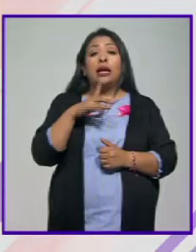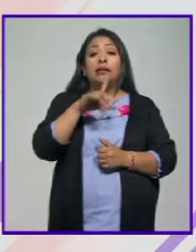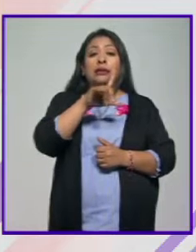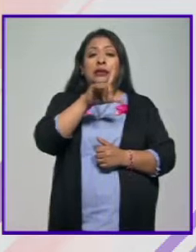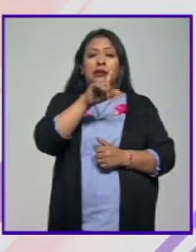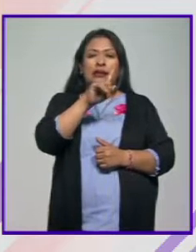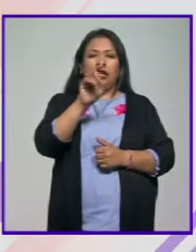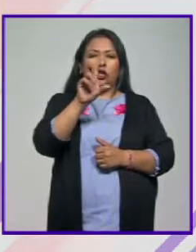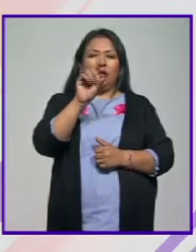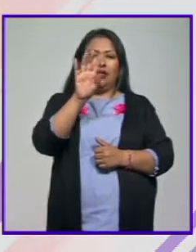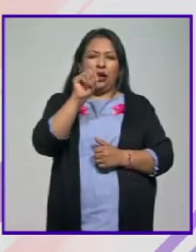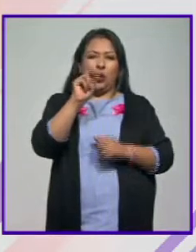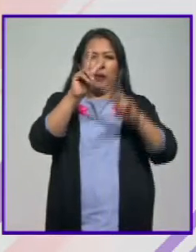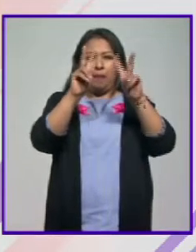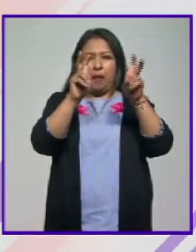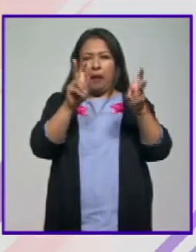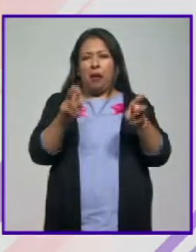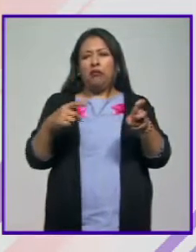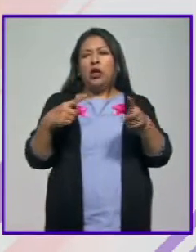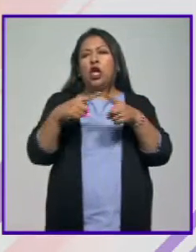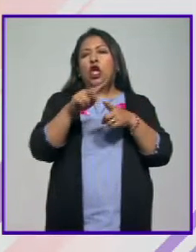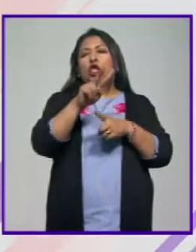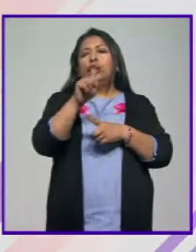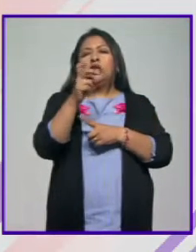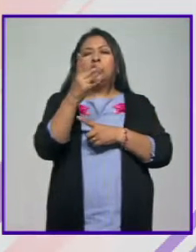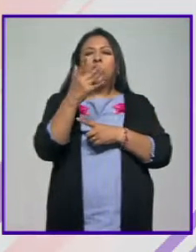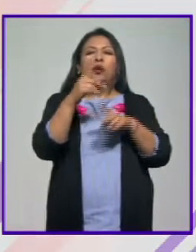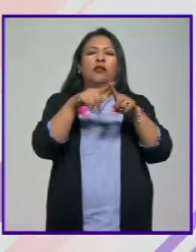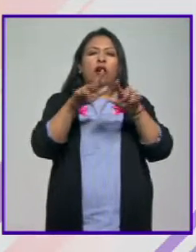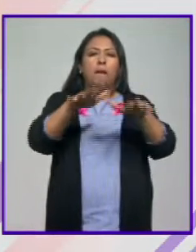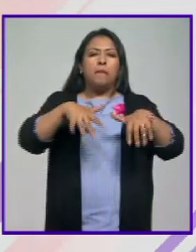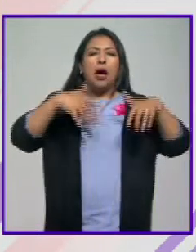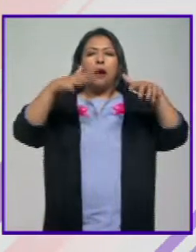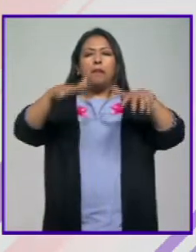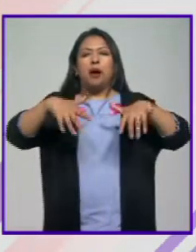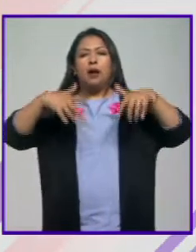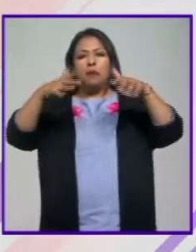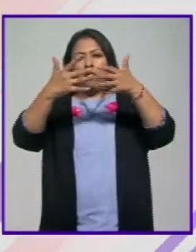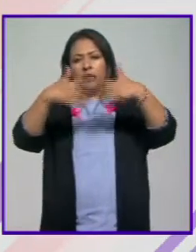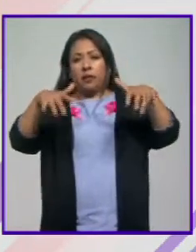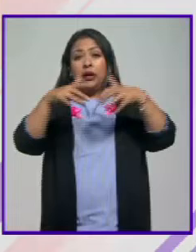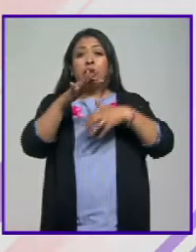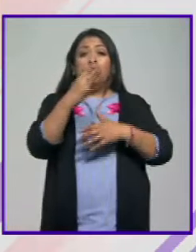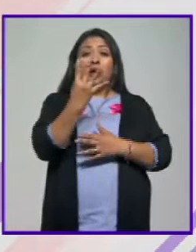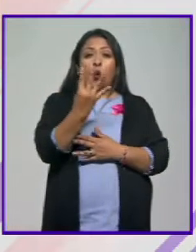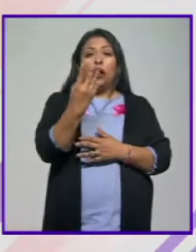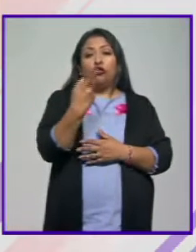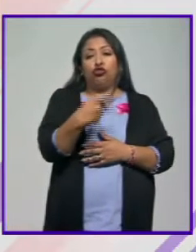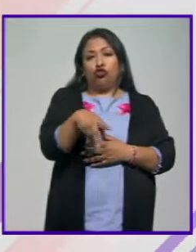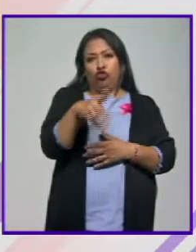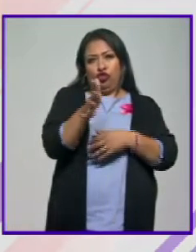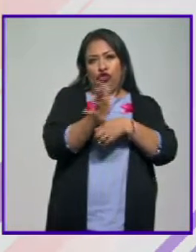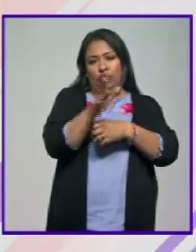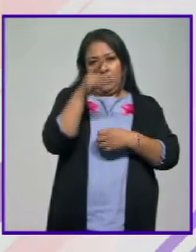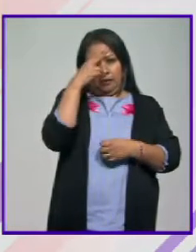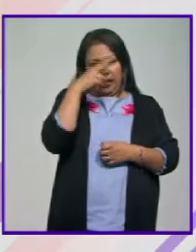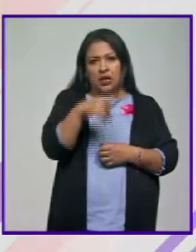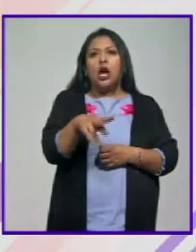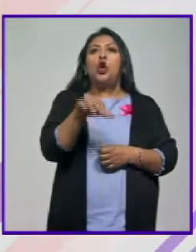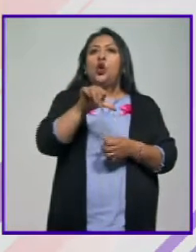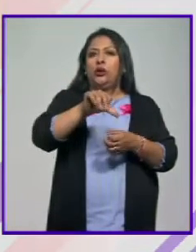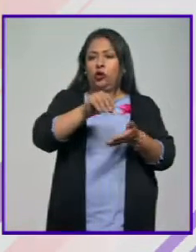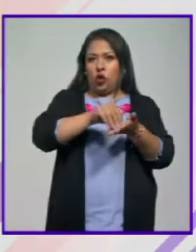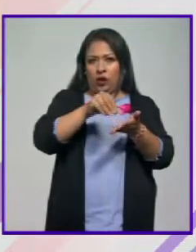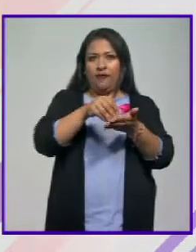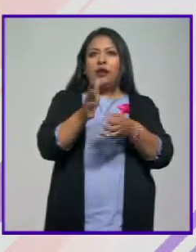139 títulos en poco más de 250 funciones, de las cuales 54 fueron de cine mexicano, sigue habiendo cine